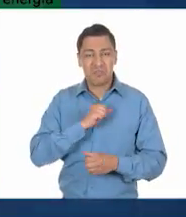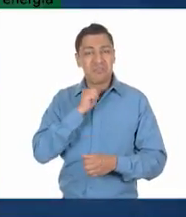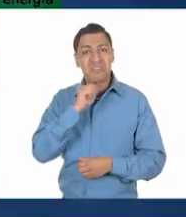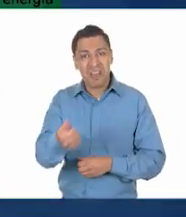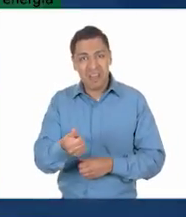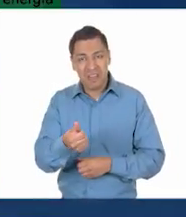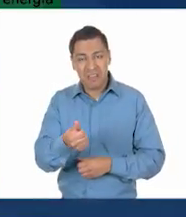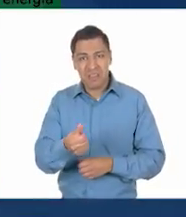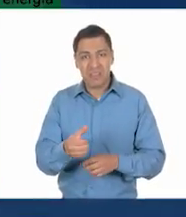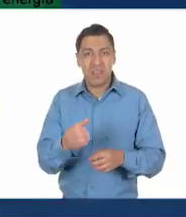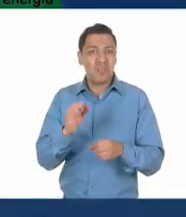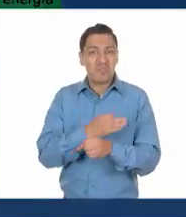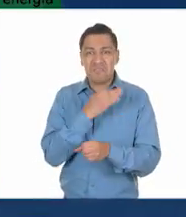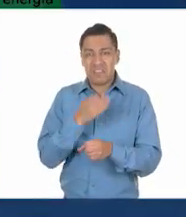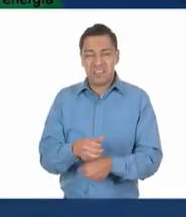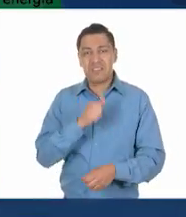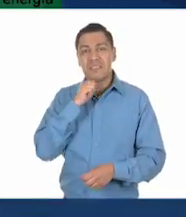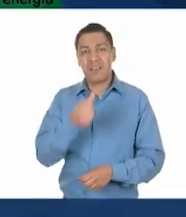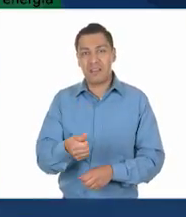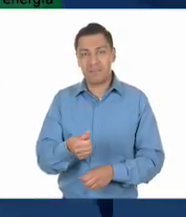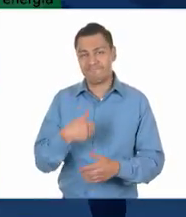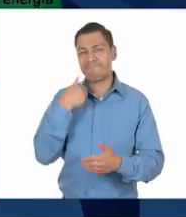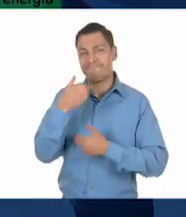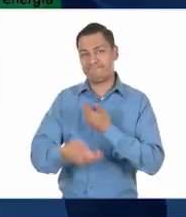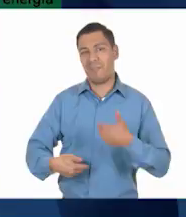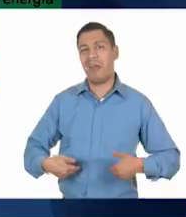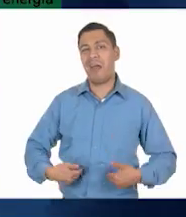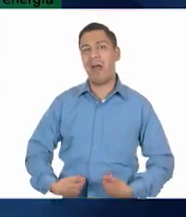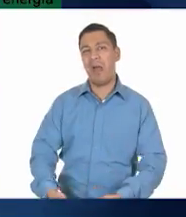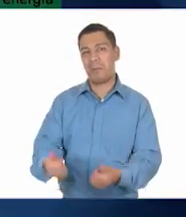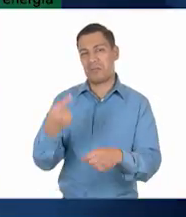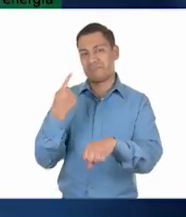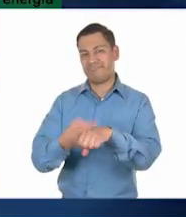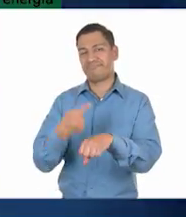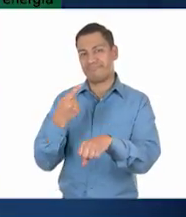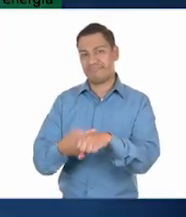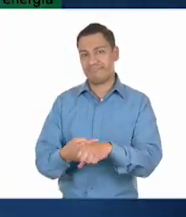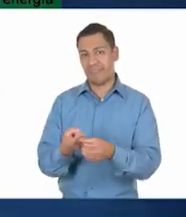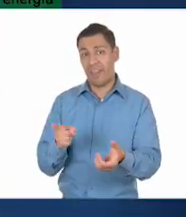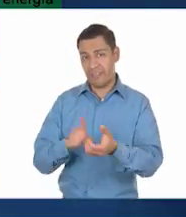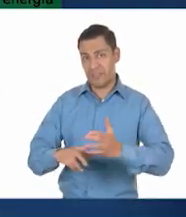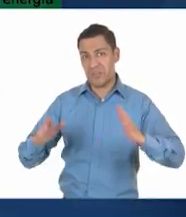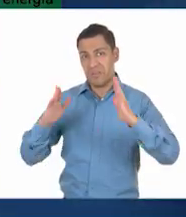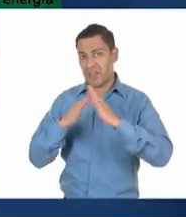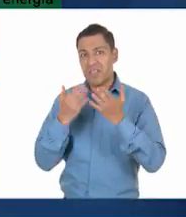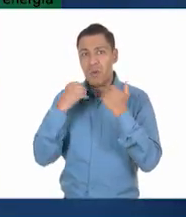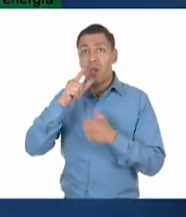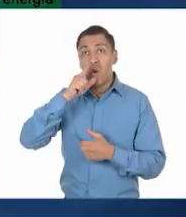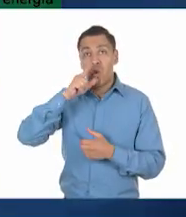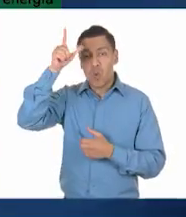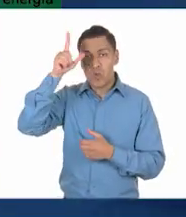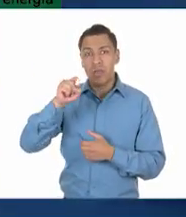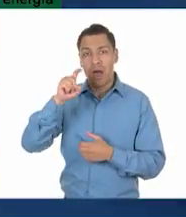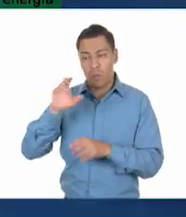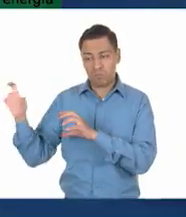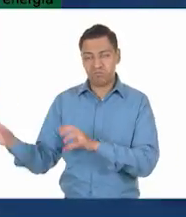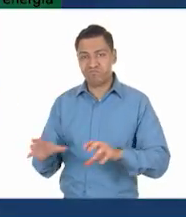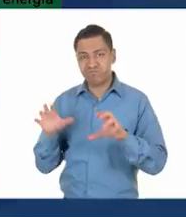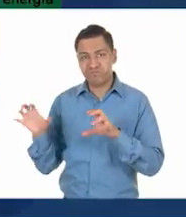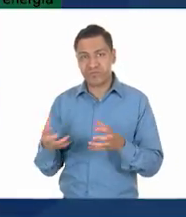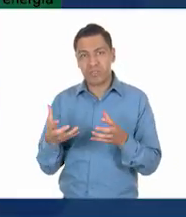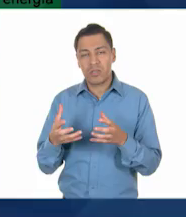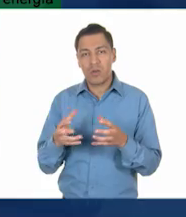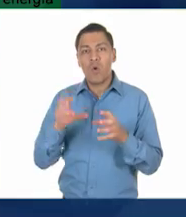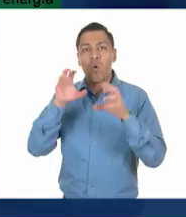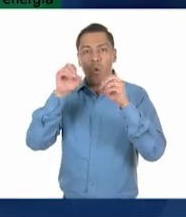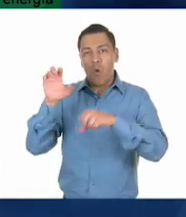nutritiva y suficiente, por lo que padecen hambre. En sus hogares faltan servicios públicos como agua potable, drenaje